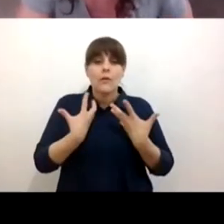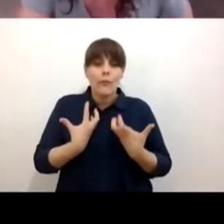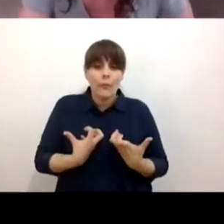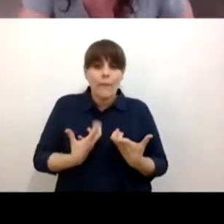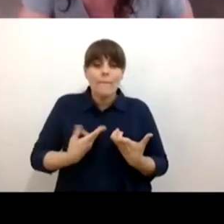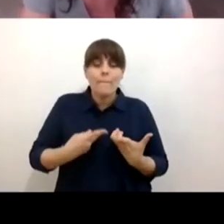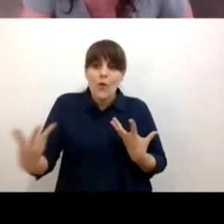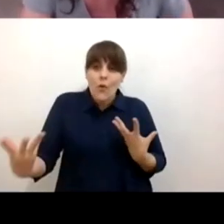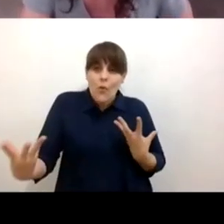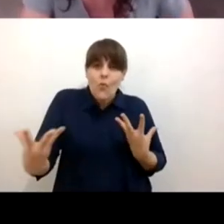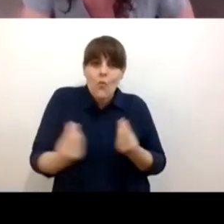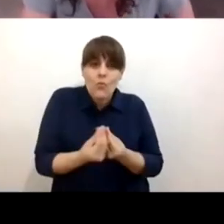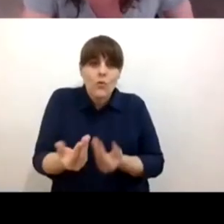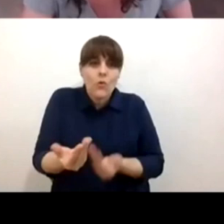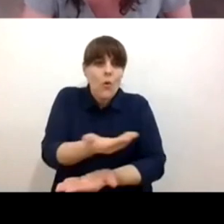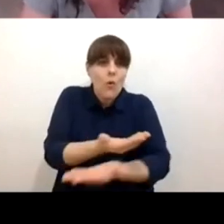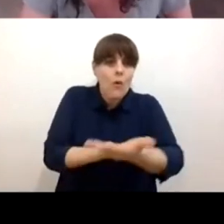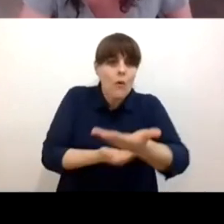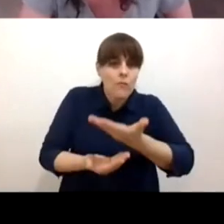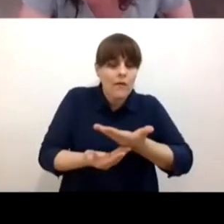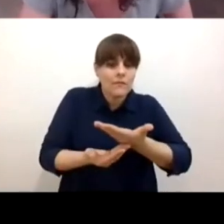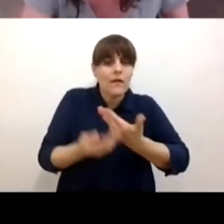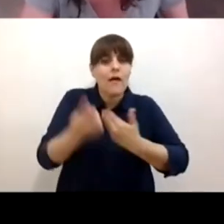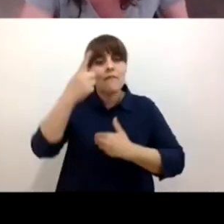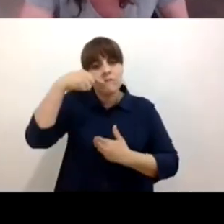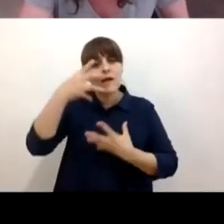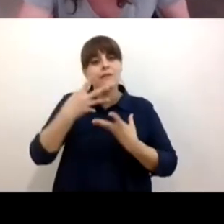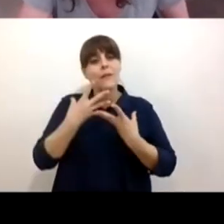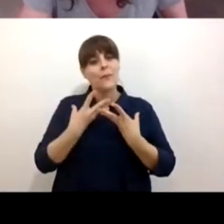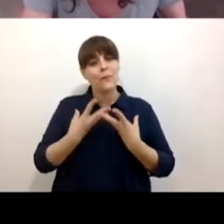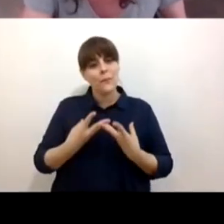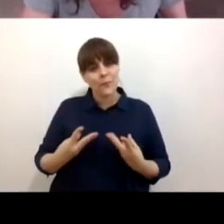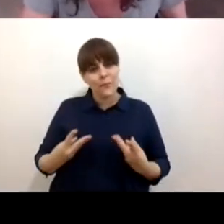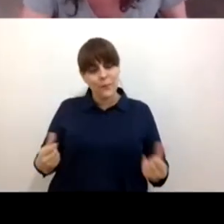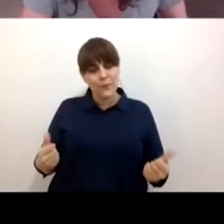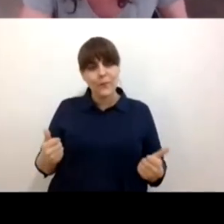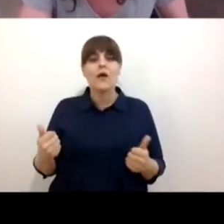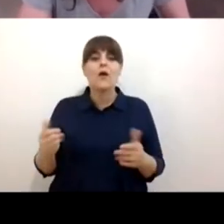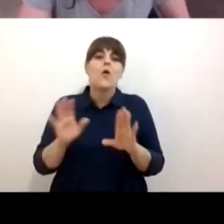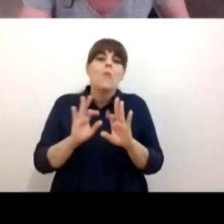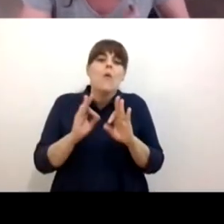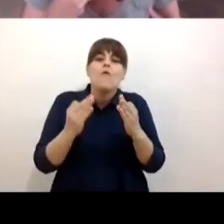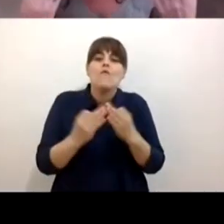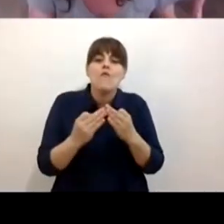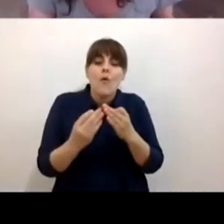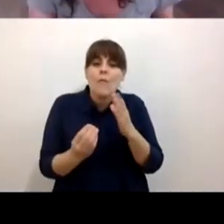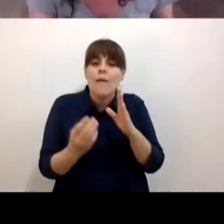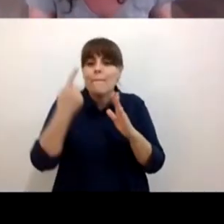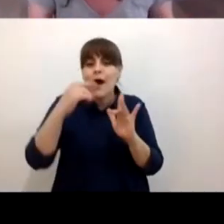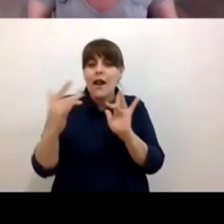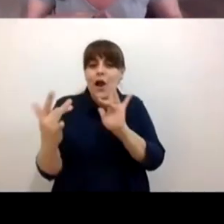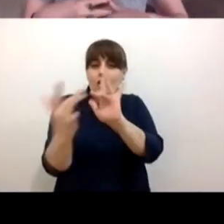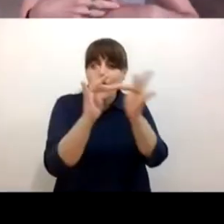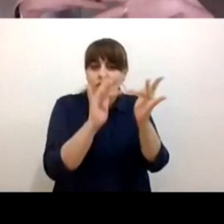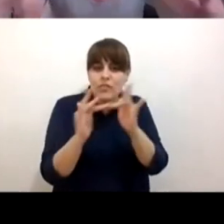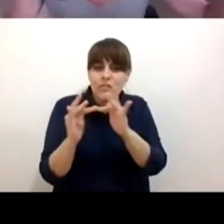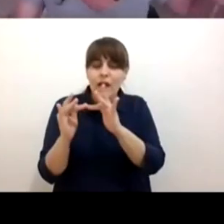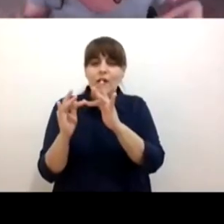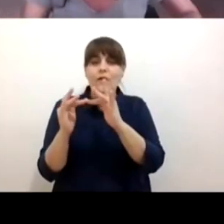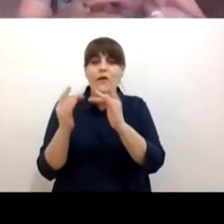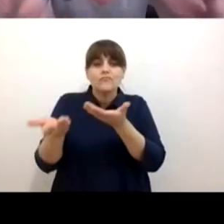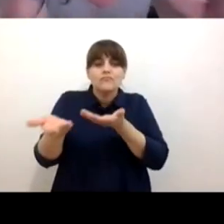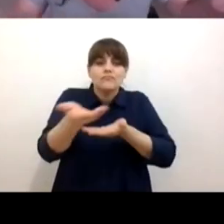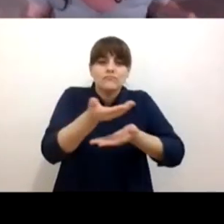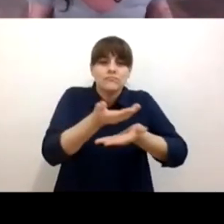entonces encontrar formas de conectar sea virtualmente este de hablar de ello ¿no? de